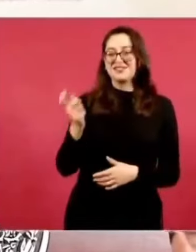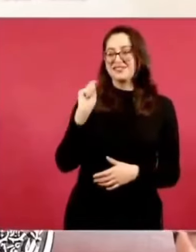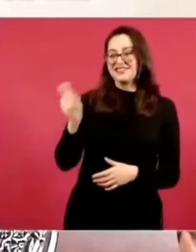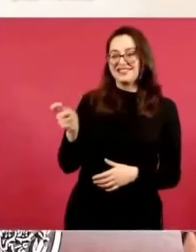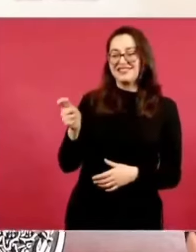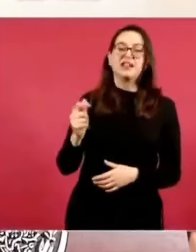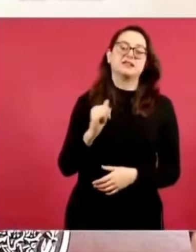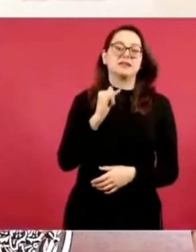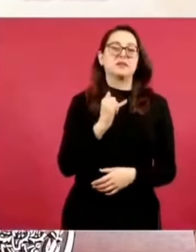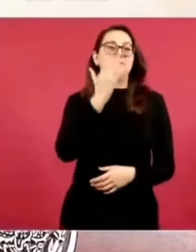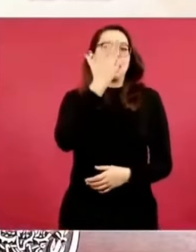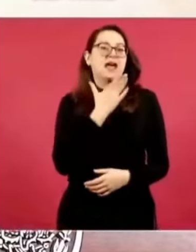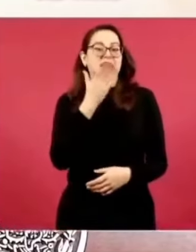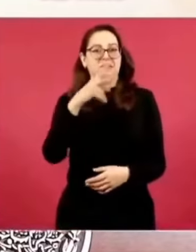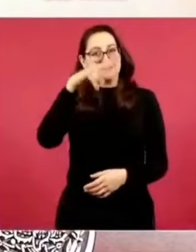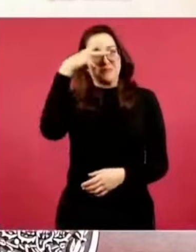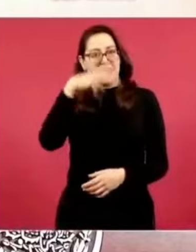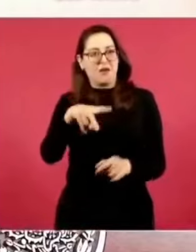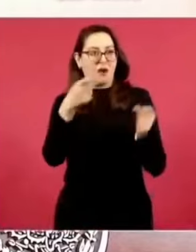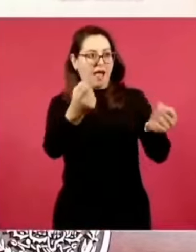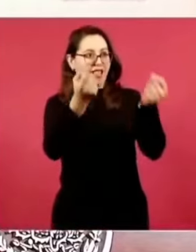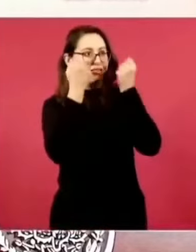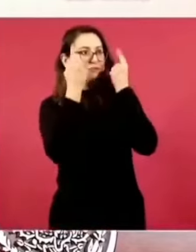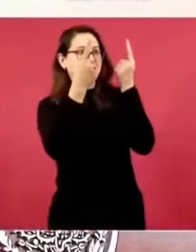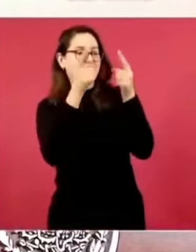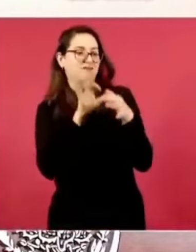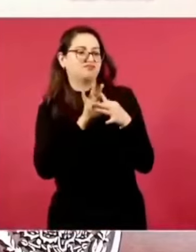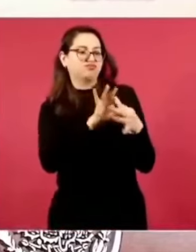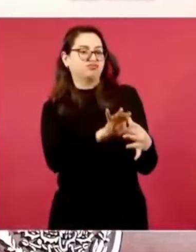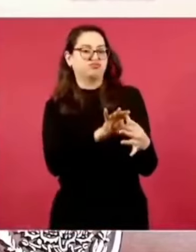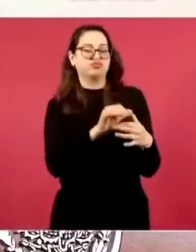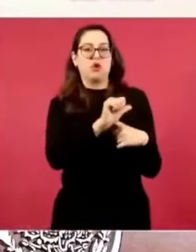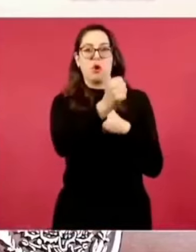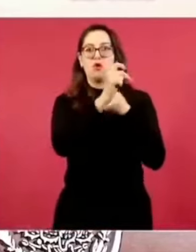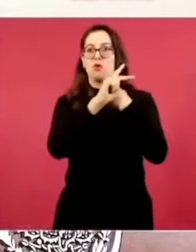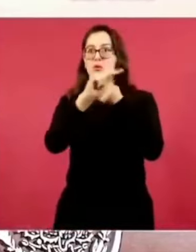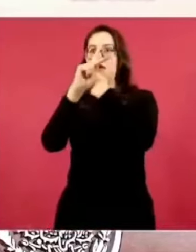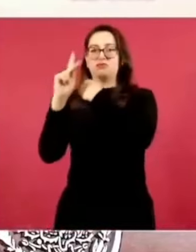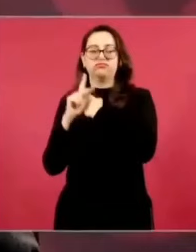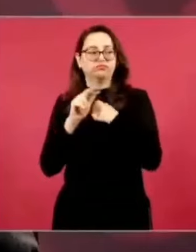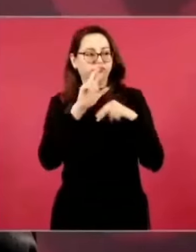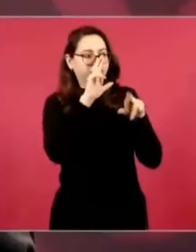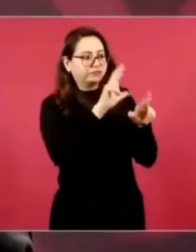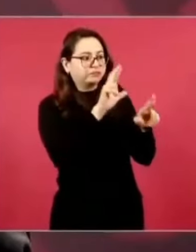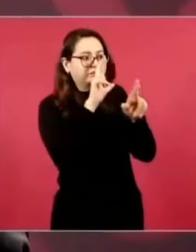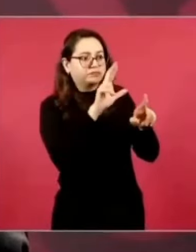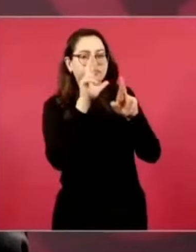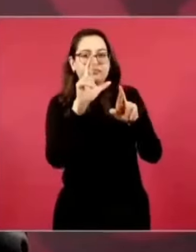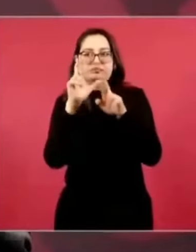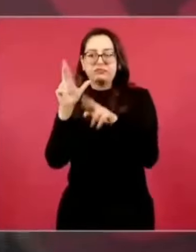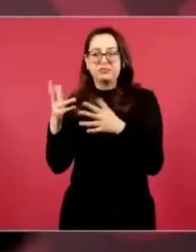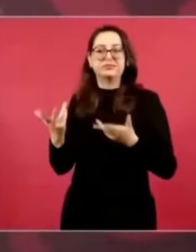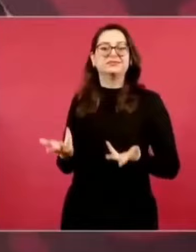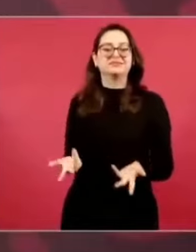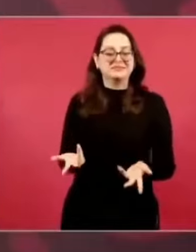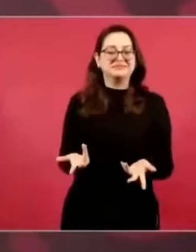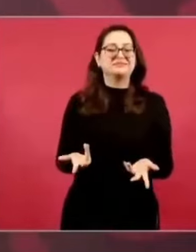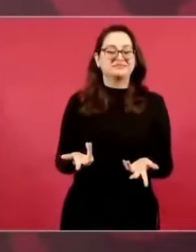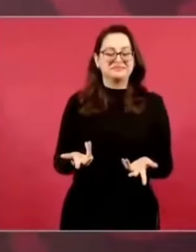fama y ahora más. Porque